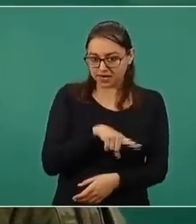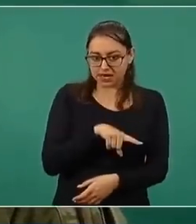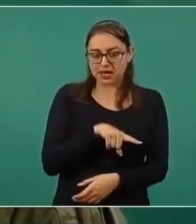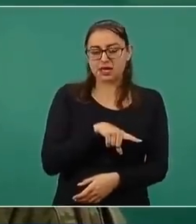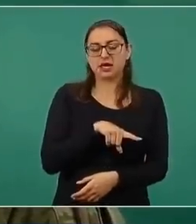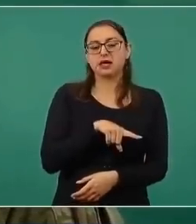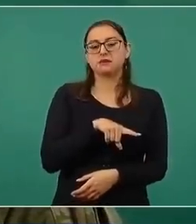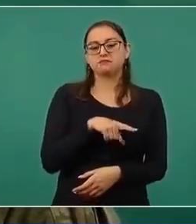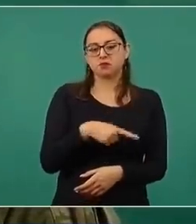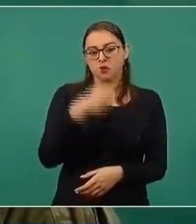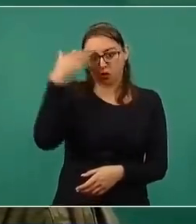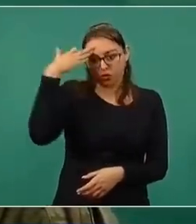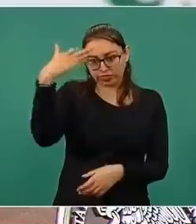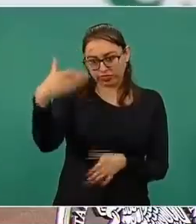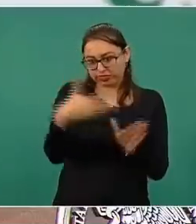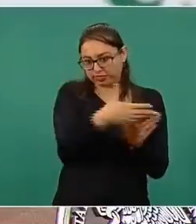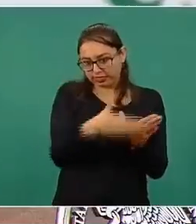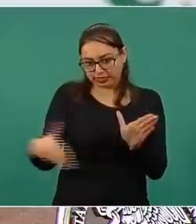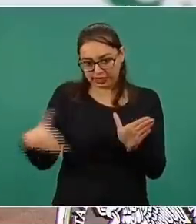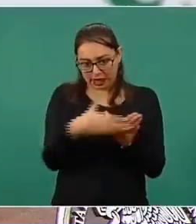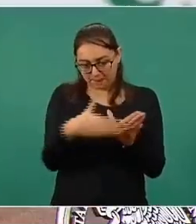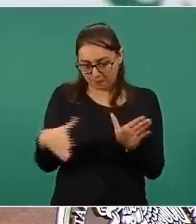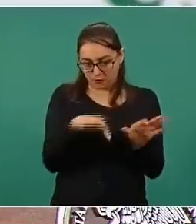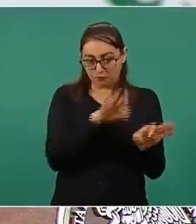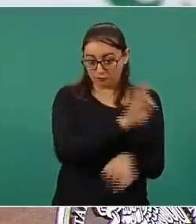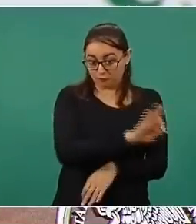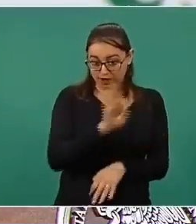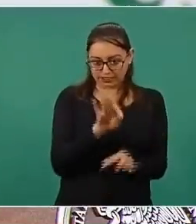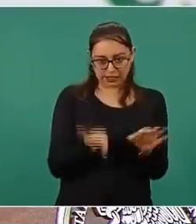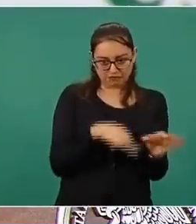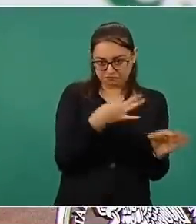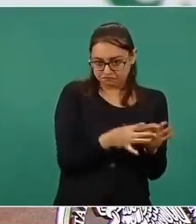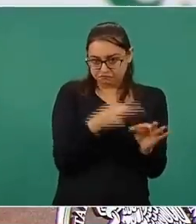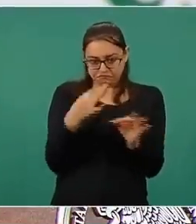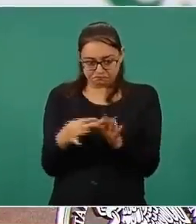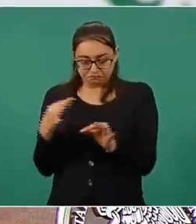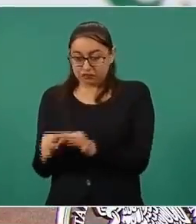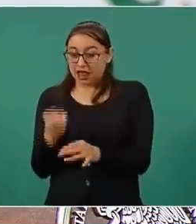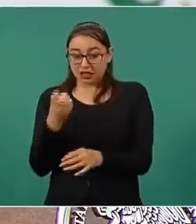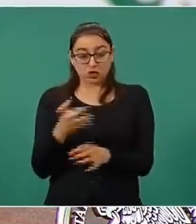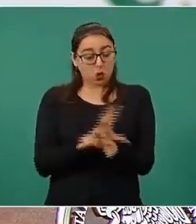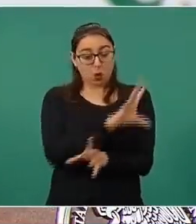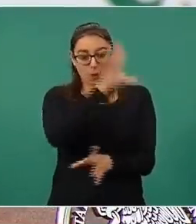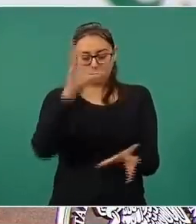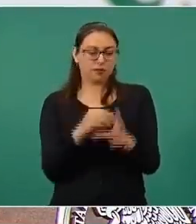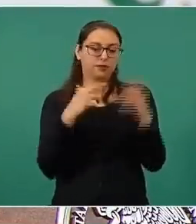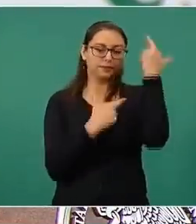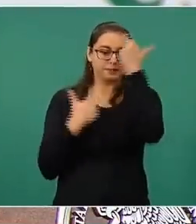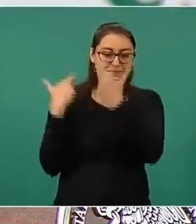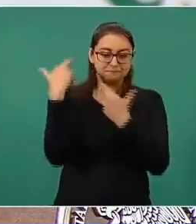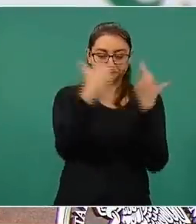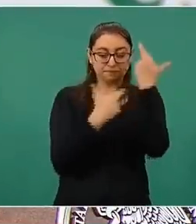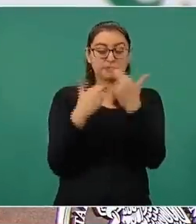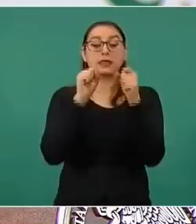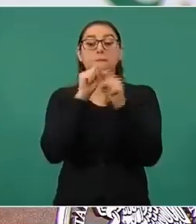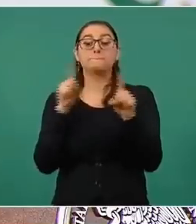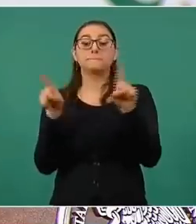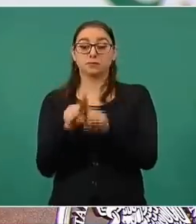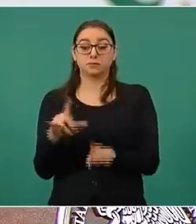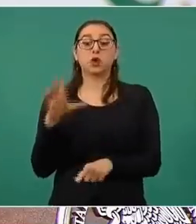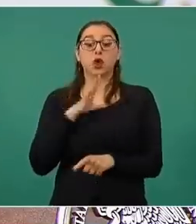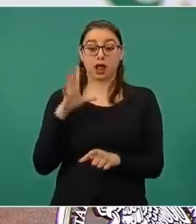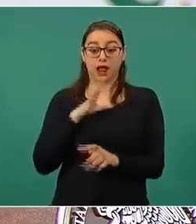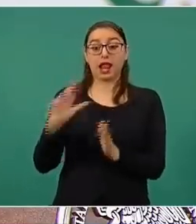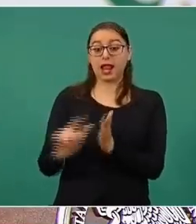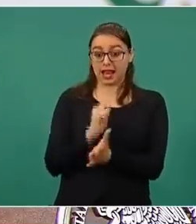en el tiempo en el que corresponda. Y también es importante que hay una ley de ascensos,